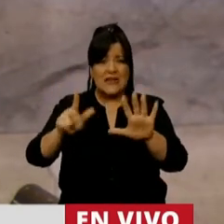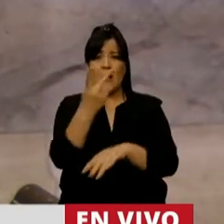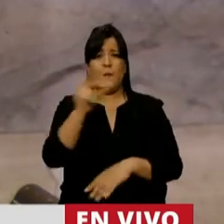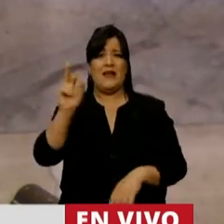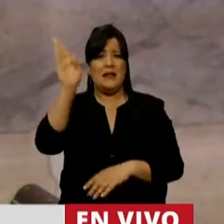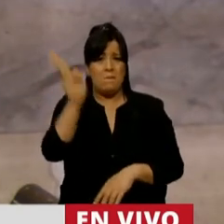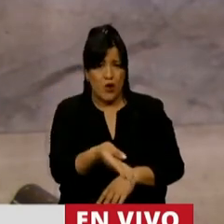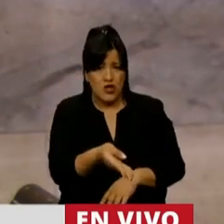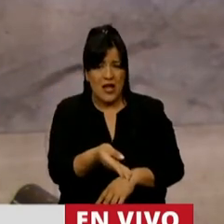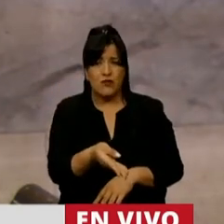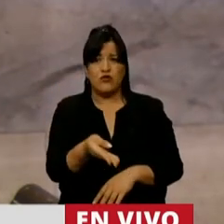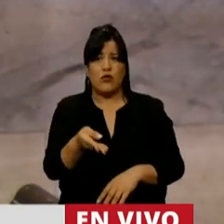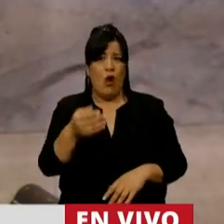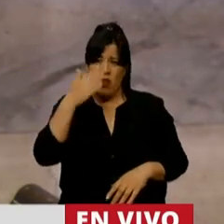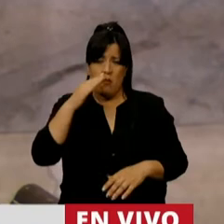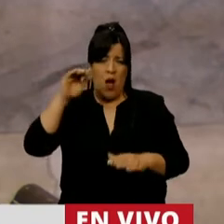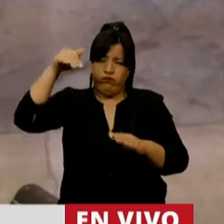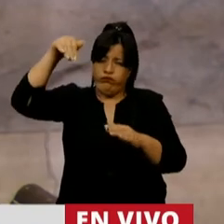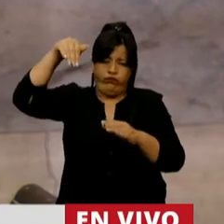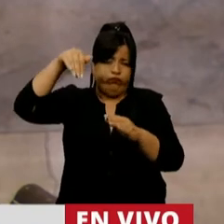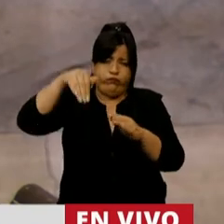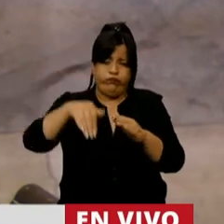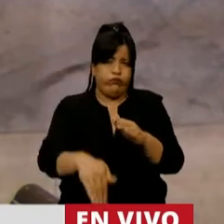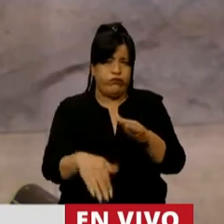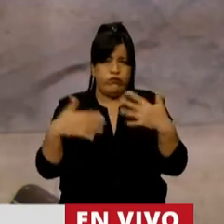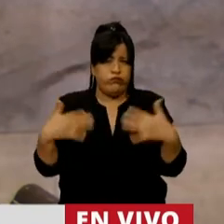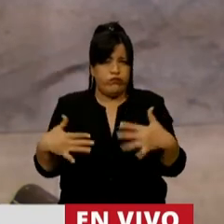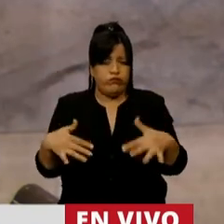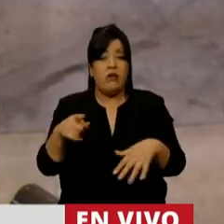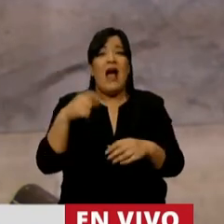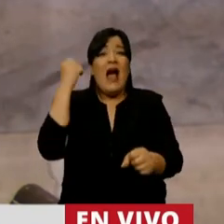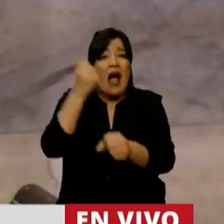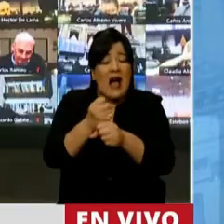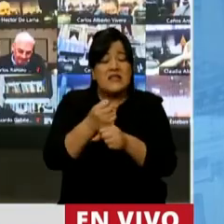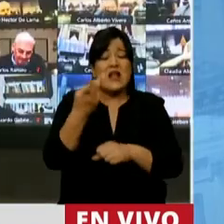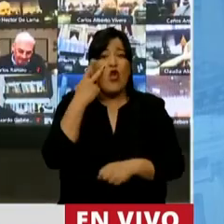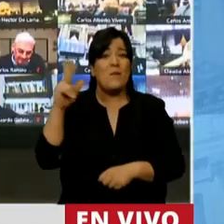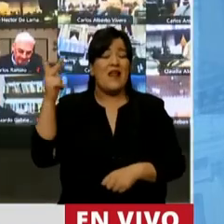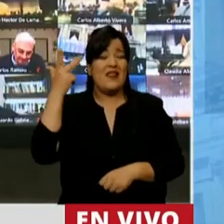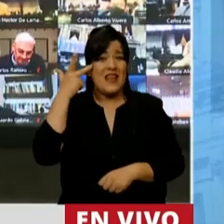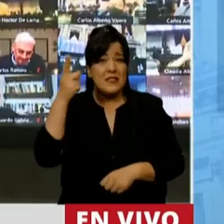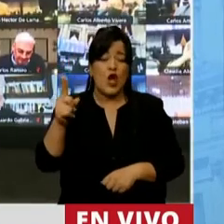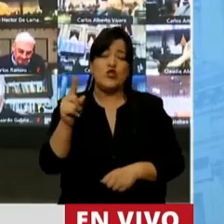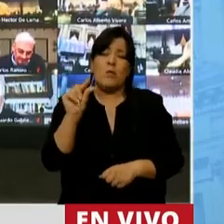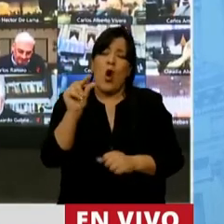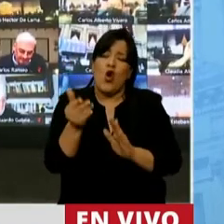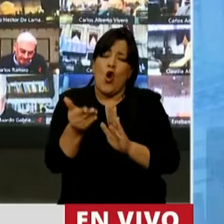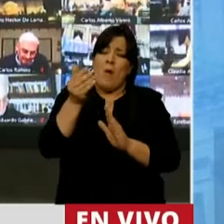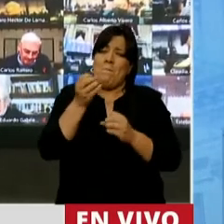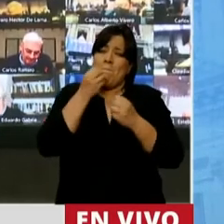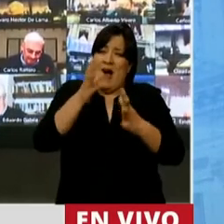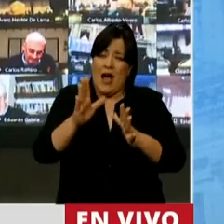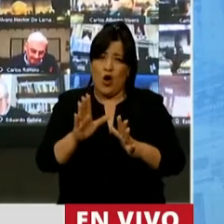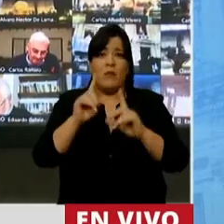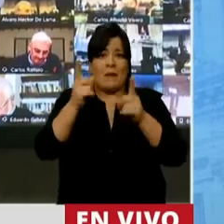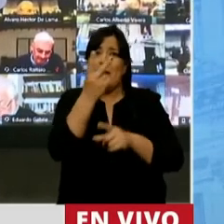y no paró de caer, no paró de caer hasta que en el 2018 tuvo una pequeña recuperación también al